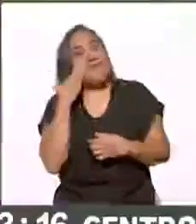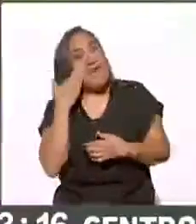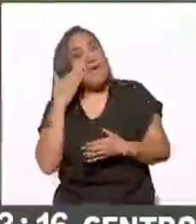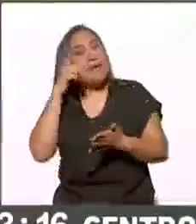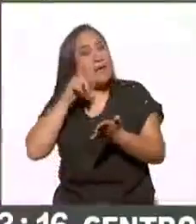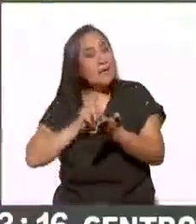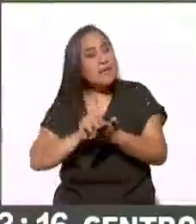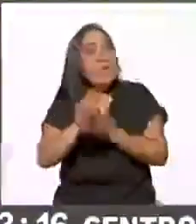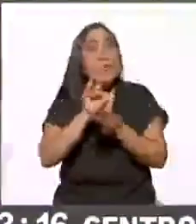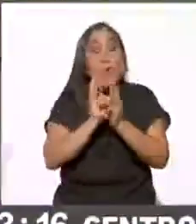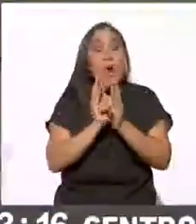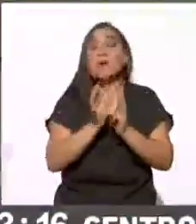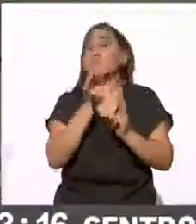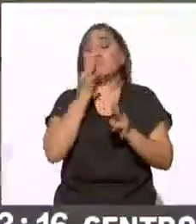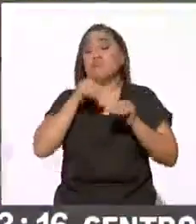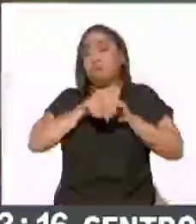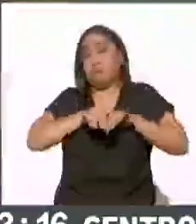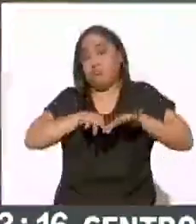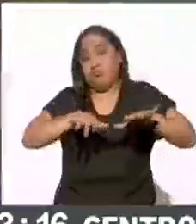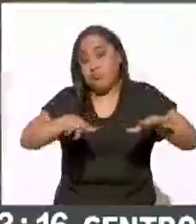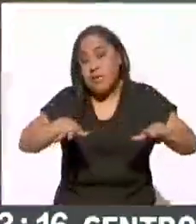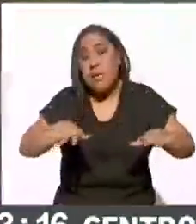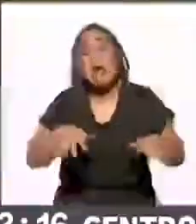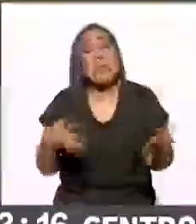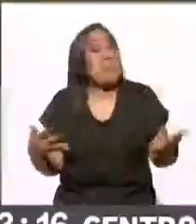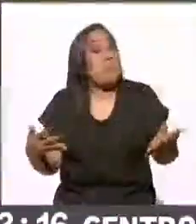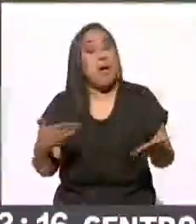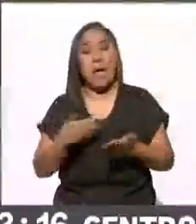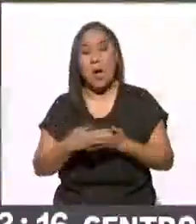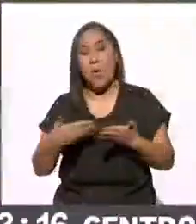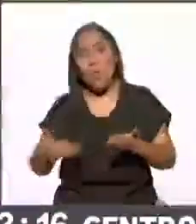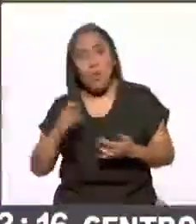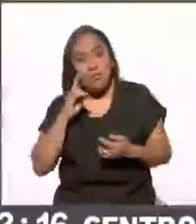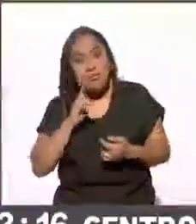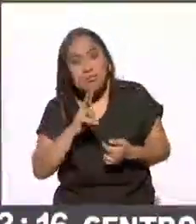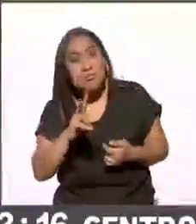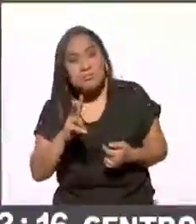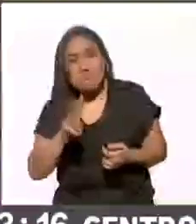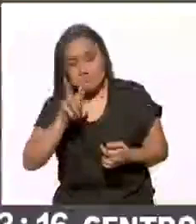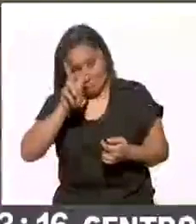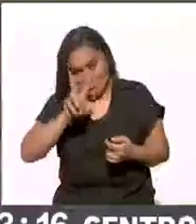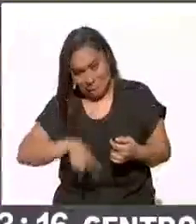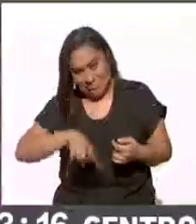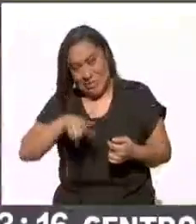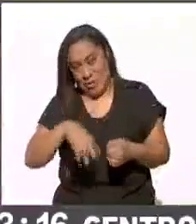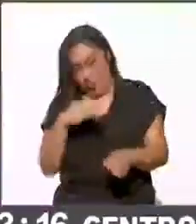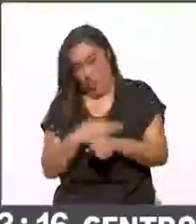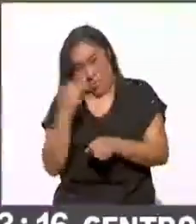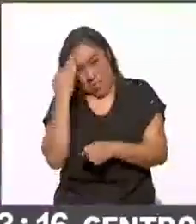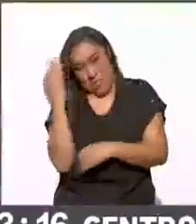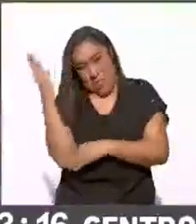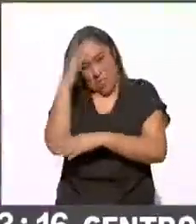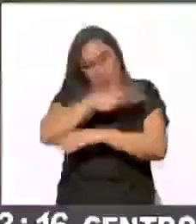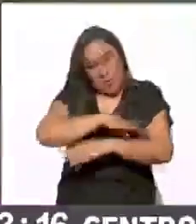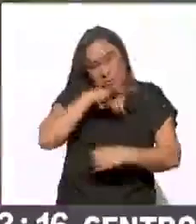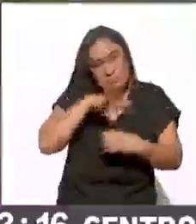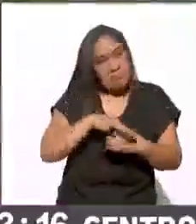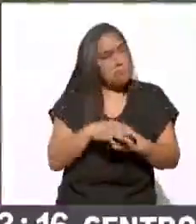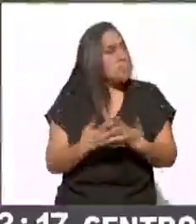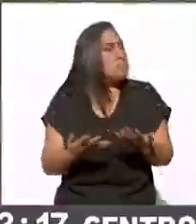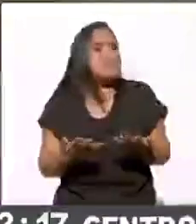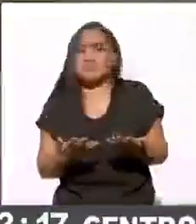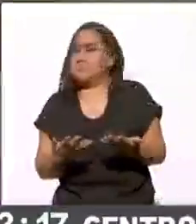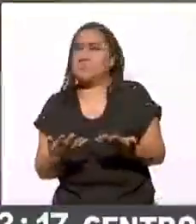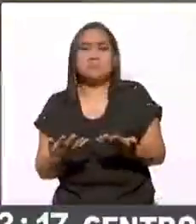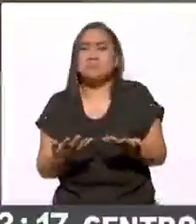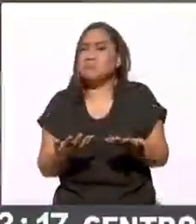movía este tema, incluso se inflaba. Hemos visto que en la realidad durante toda la jornada electoral no ocurrió lo que las